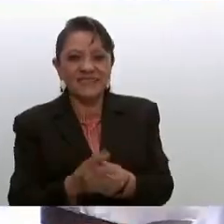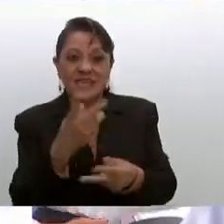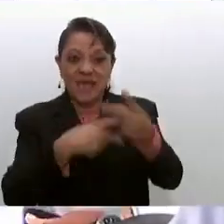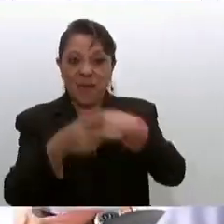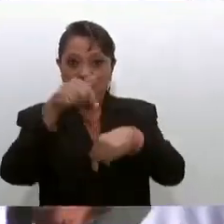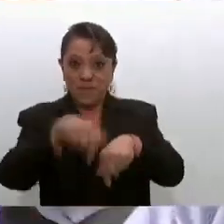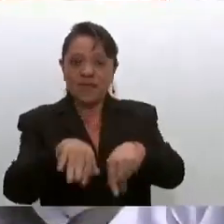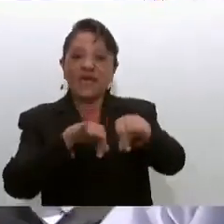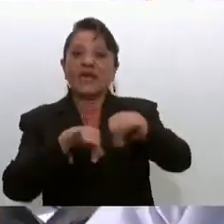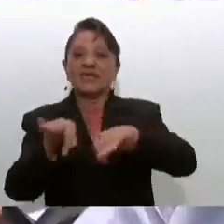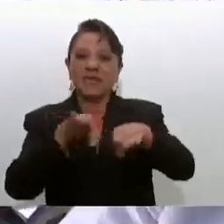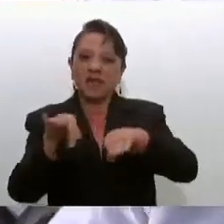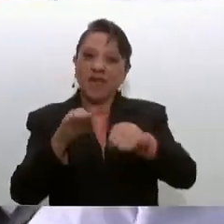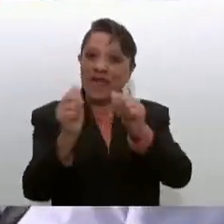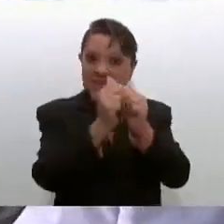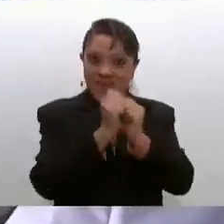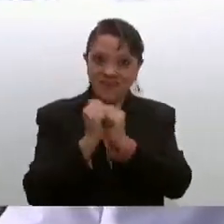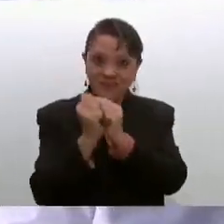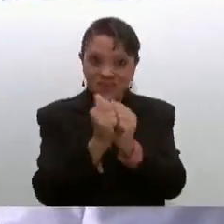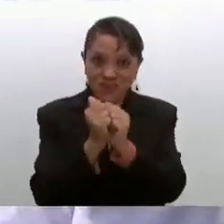vengan a trabajar con nosotros